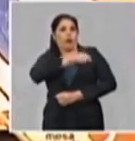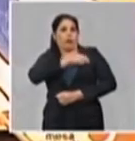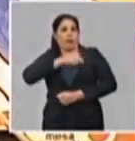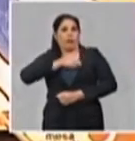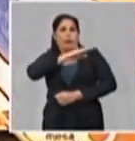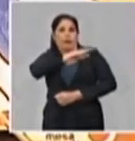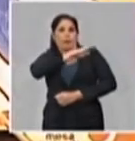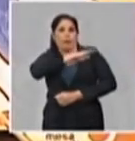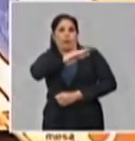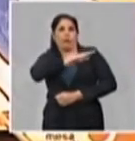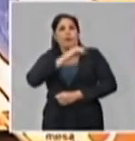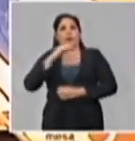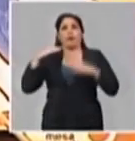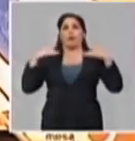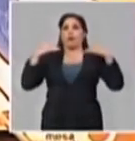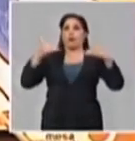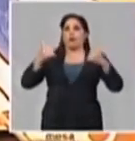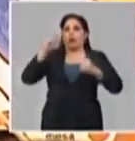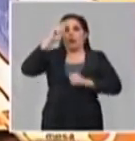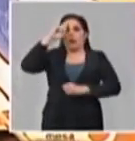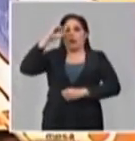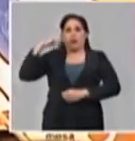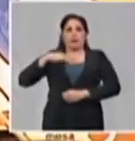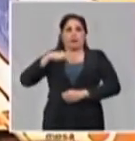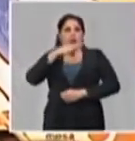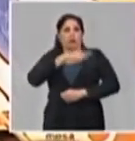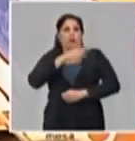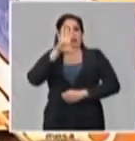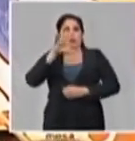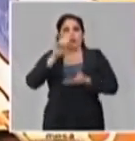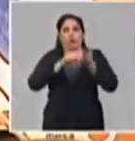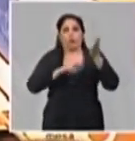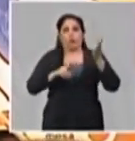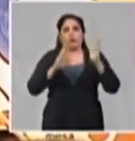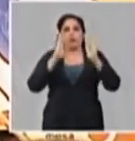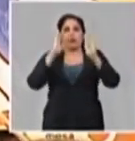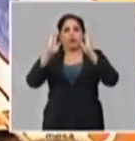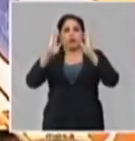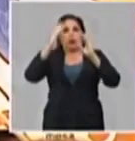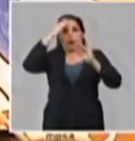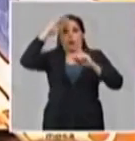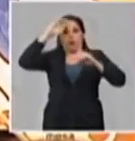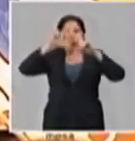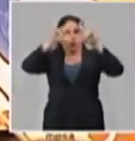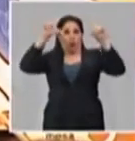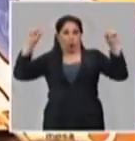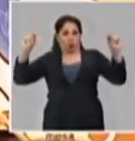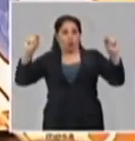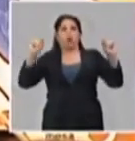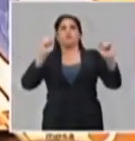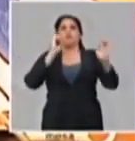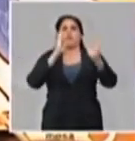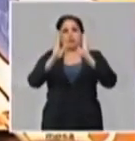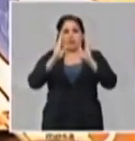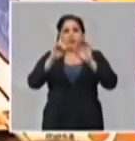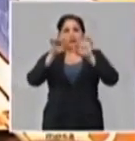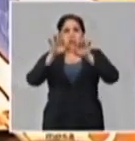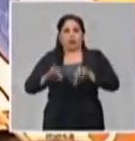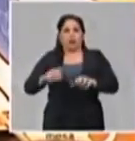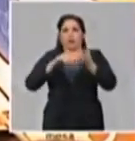y los directores de salud de las cinco provincias centrales. Y con los secretarios del partido,